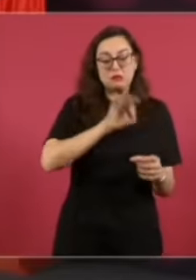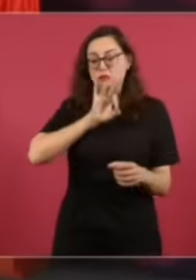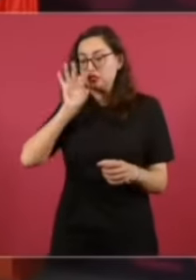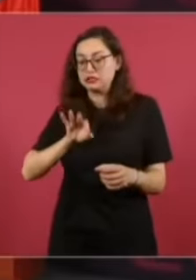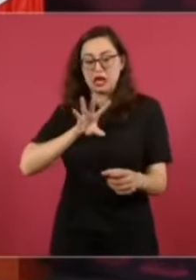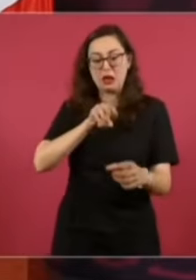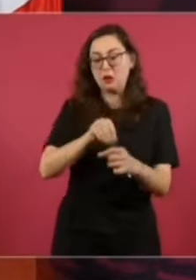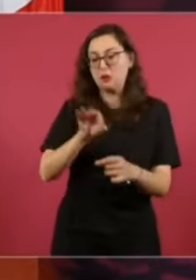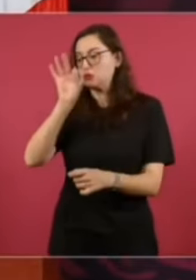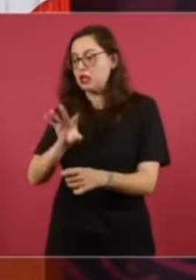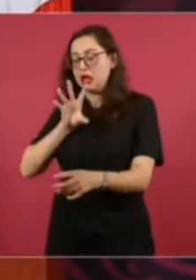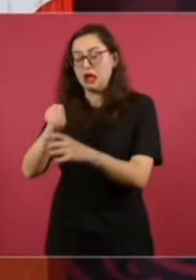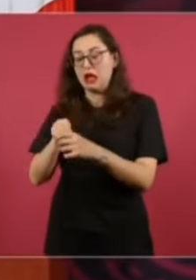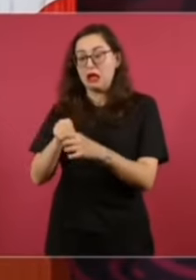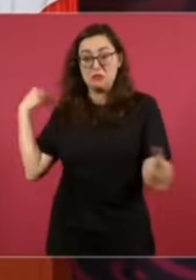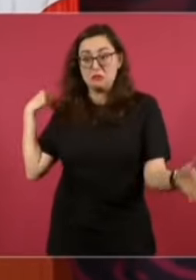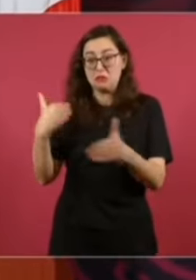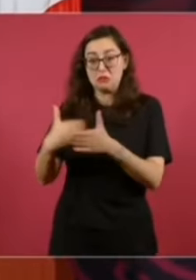en los últimos 15 años.